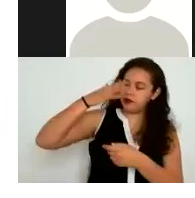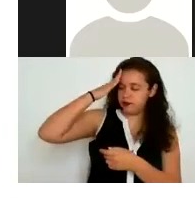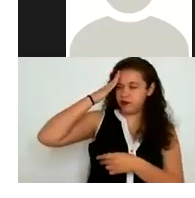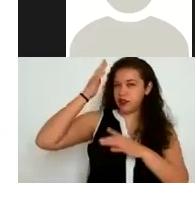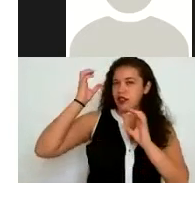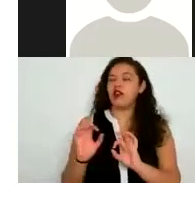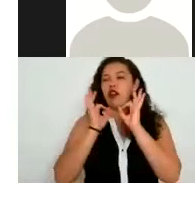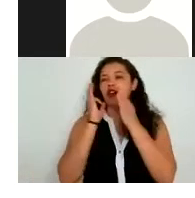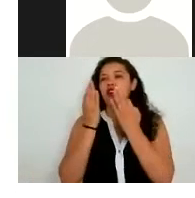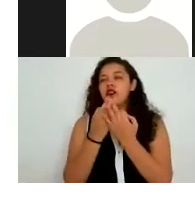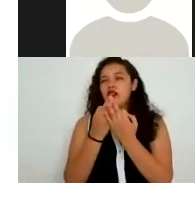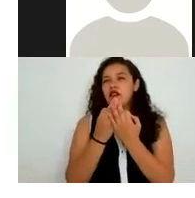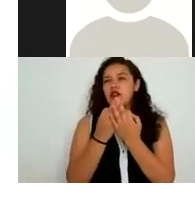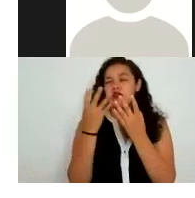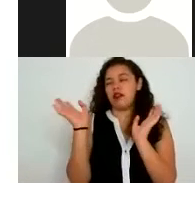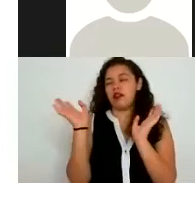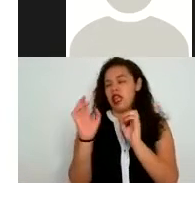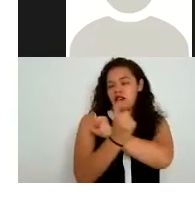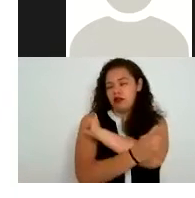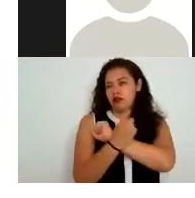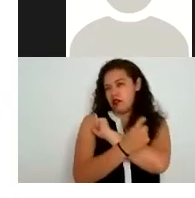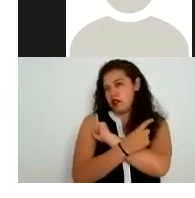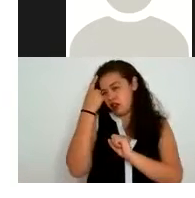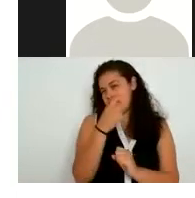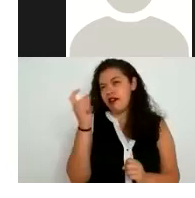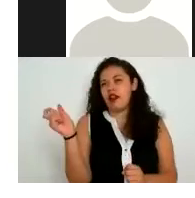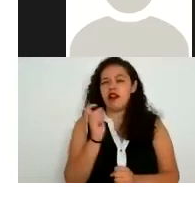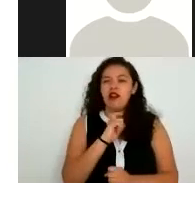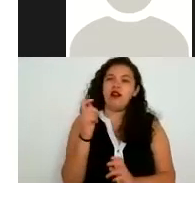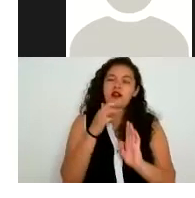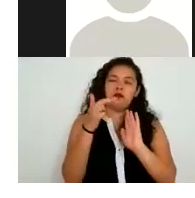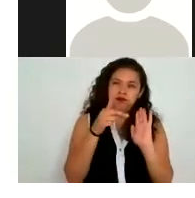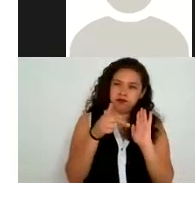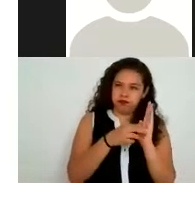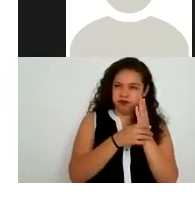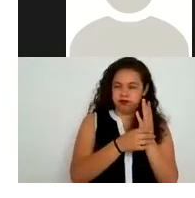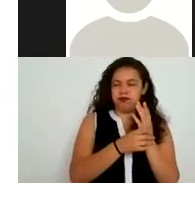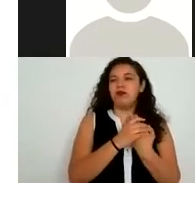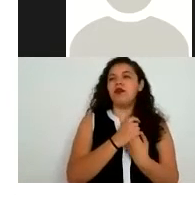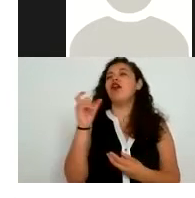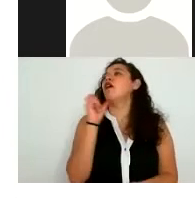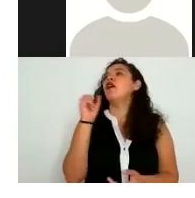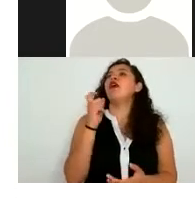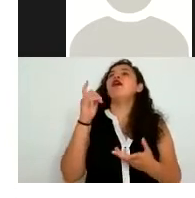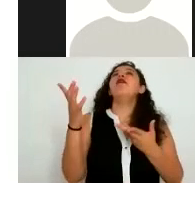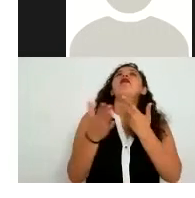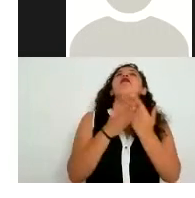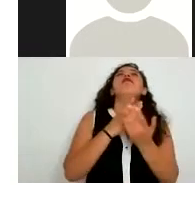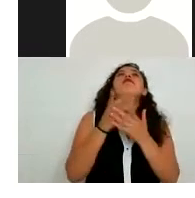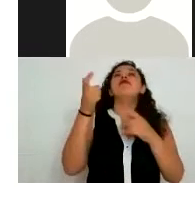mecanismo automatizado cuando lo exija una ley o un reglamento cuando se trate de datos financieros o patrimoniales